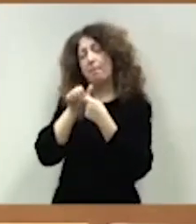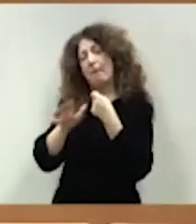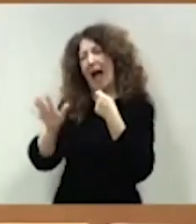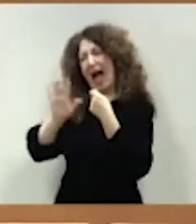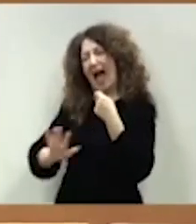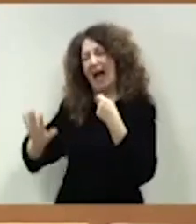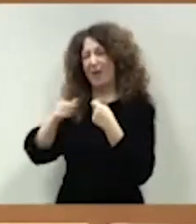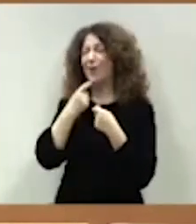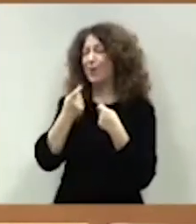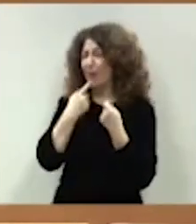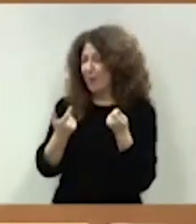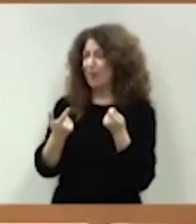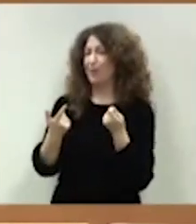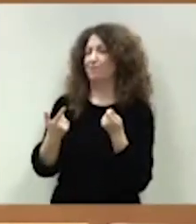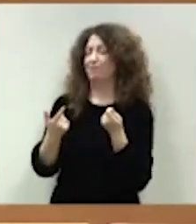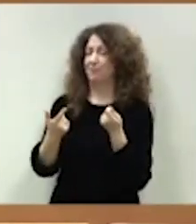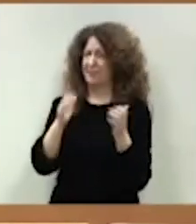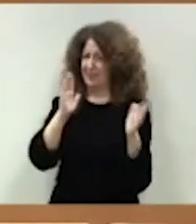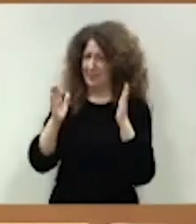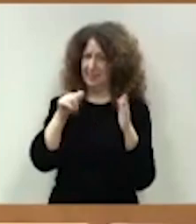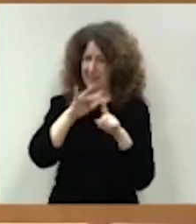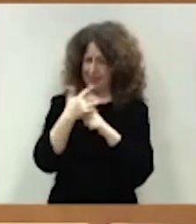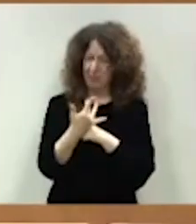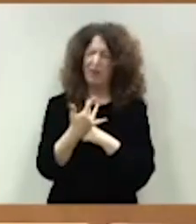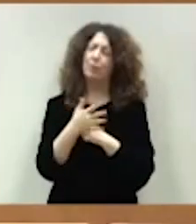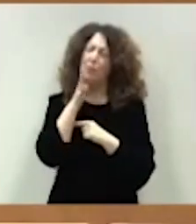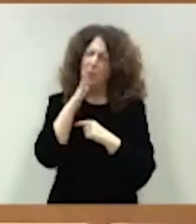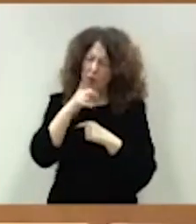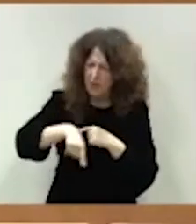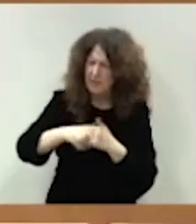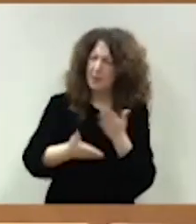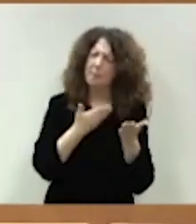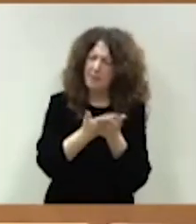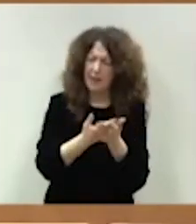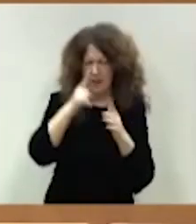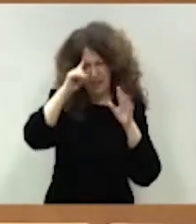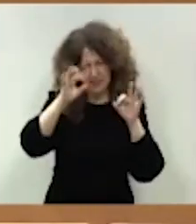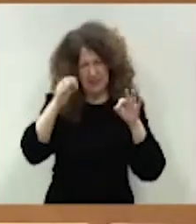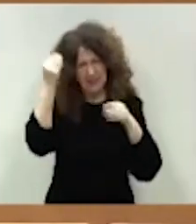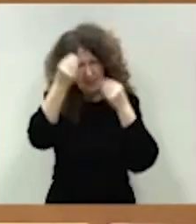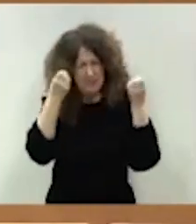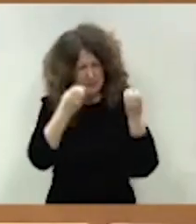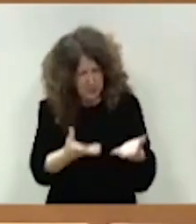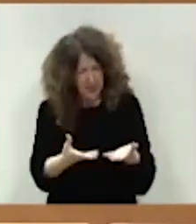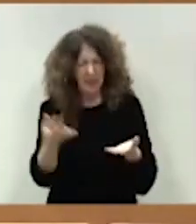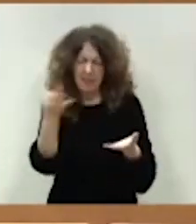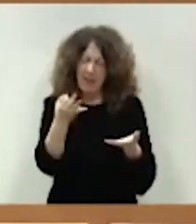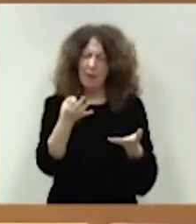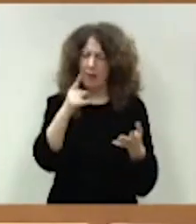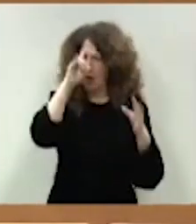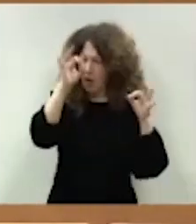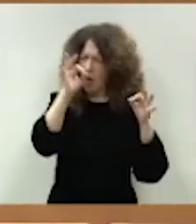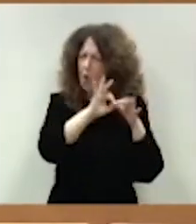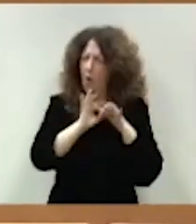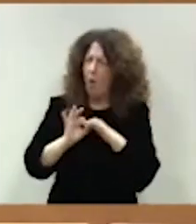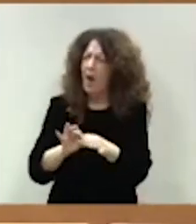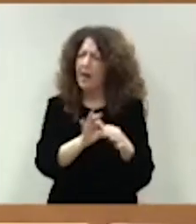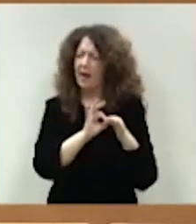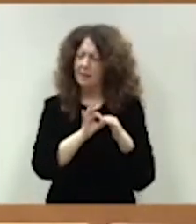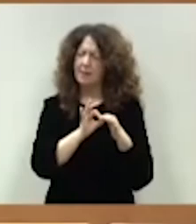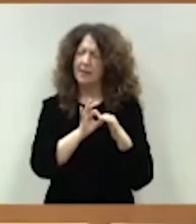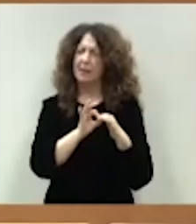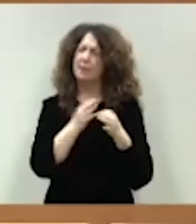eso, señorías, apelo de nuevo al sentido común. Les vuelvo a emplazar a que sean coherentes y que tengan